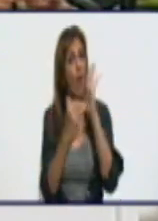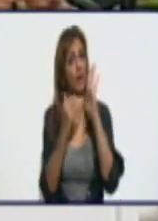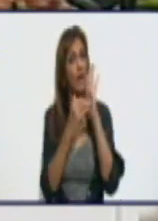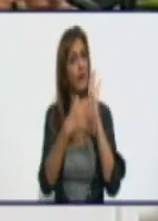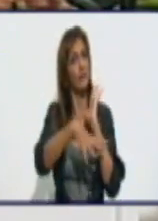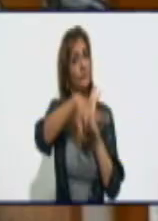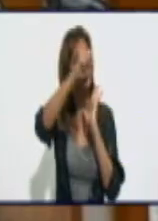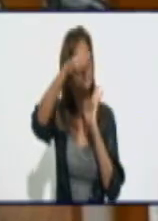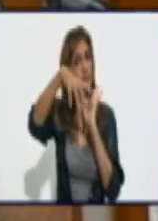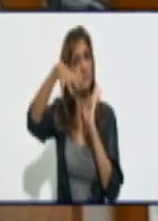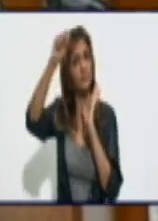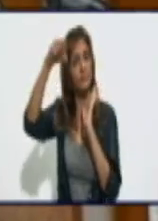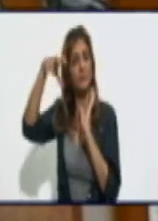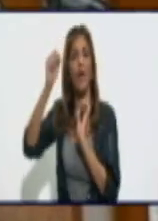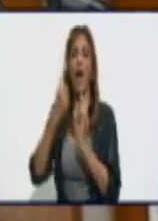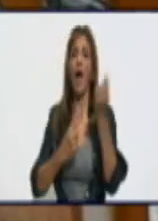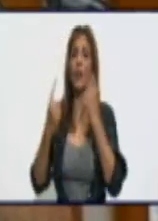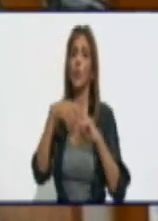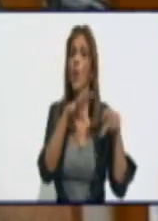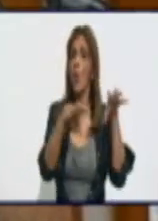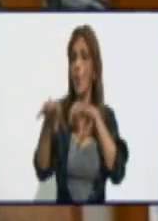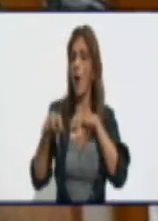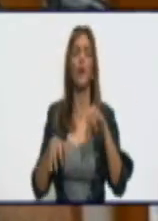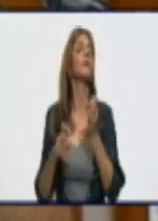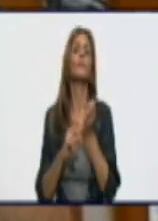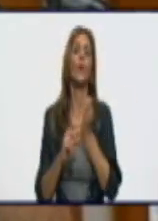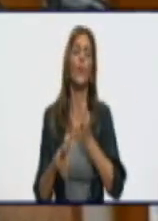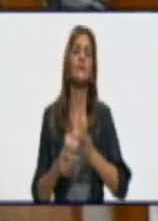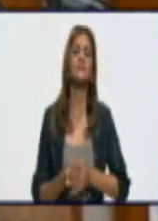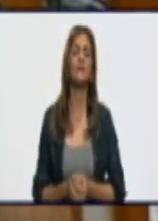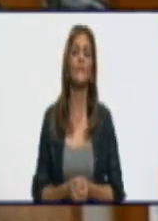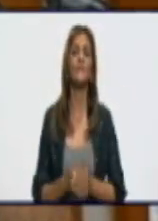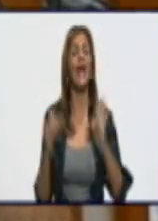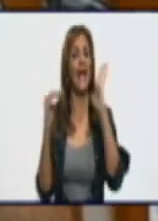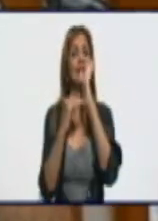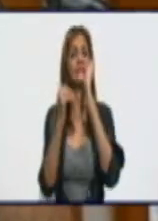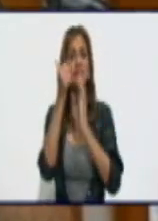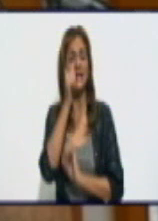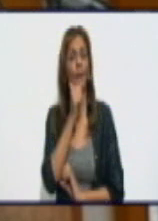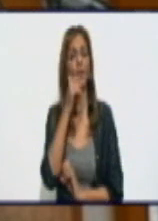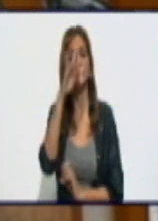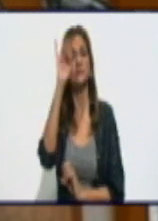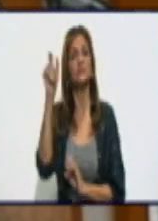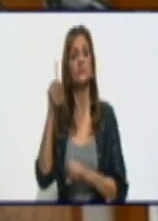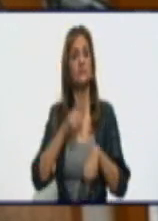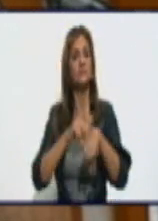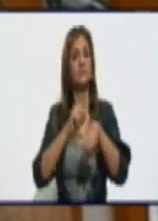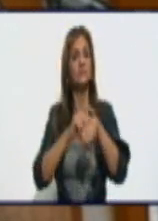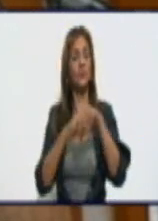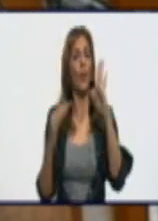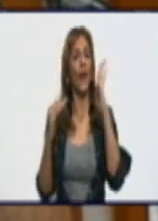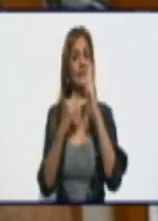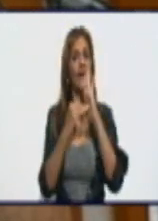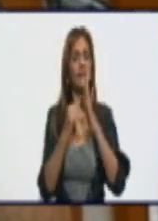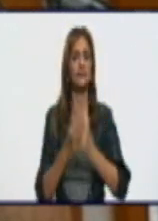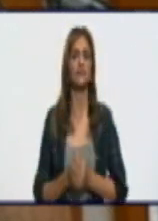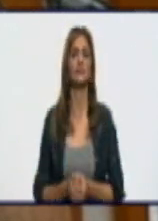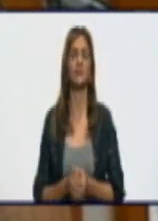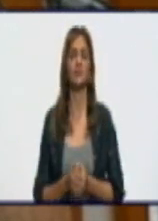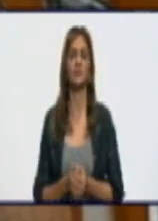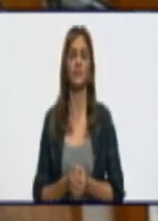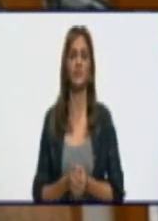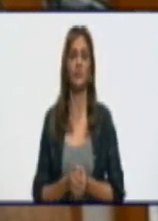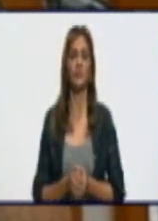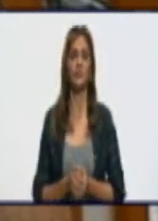en la provincia? Sí, el sábado en el horario de la tarde, cuando se calentó el circuito, cuando se puso en servicio el circuito de